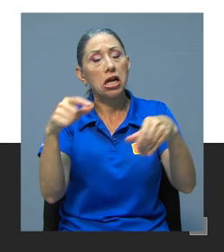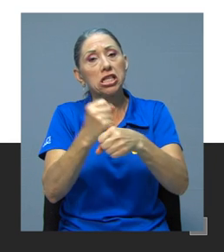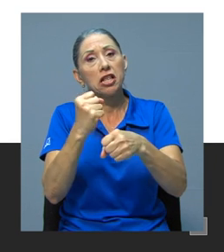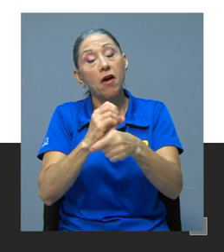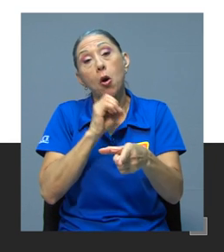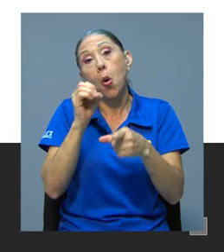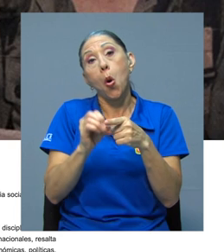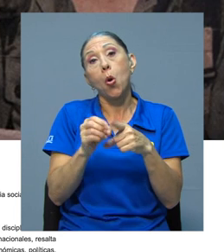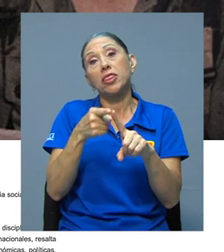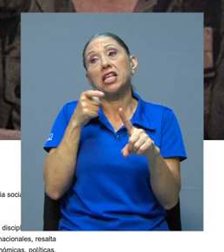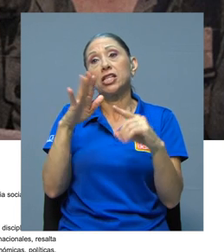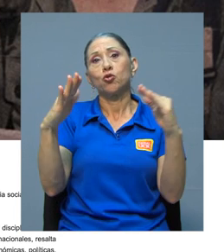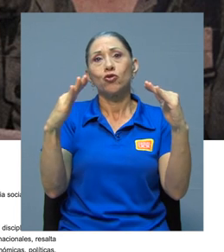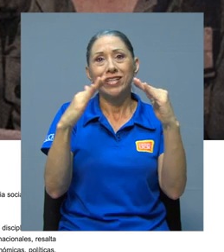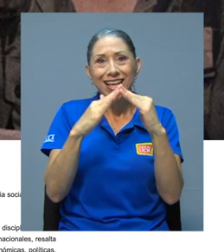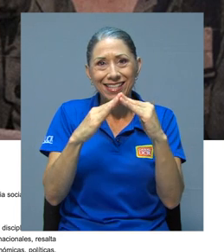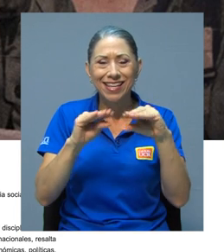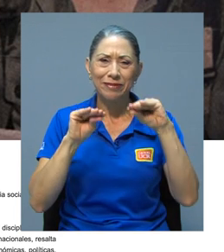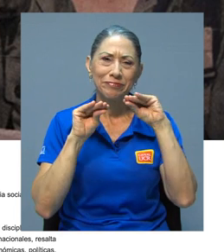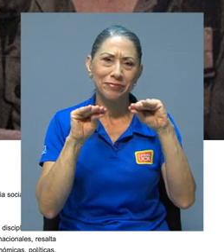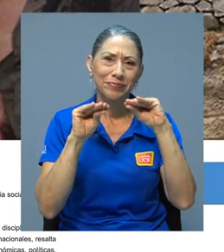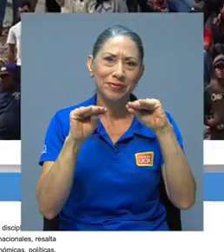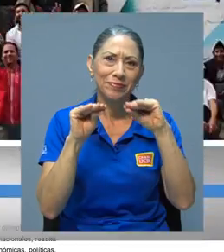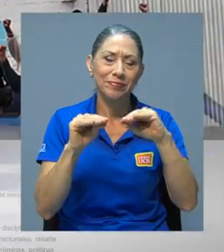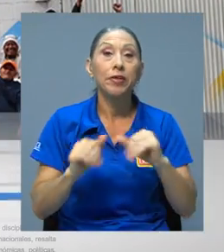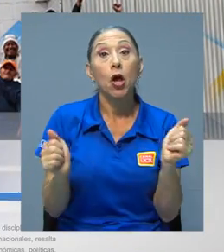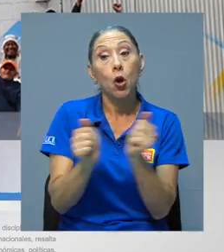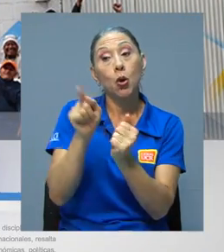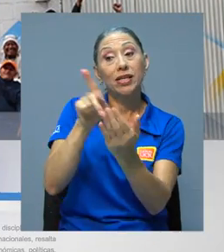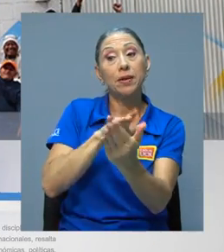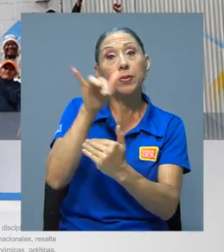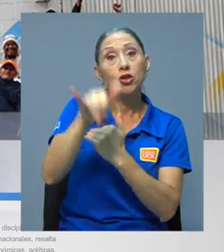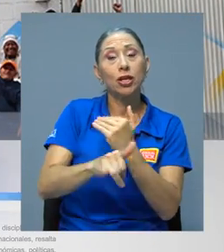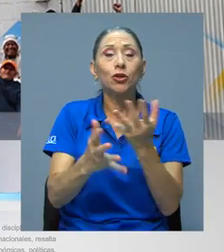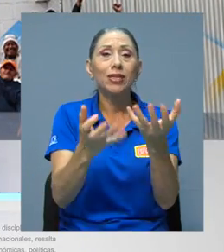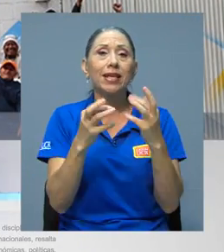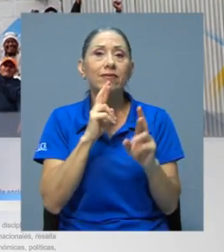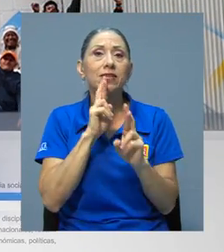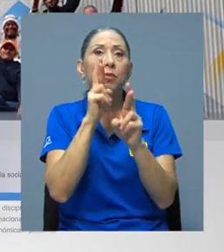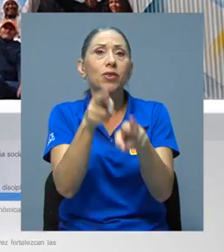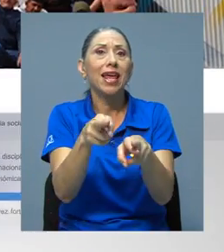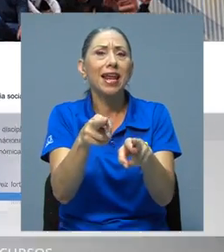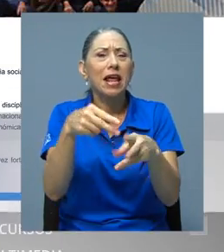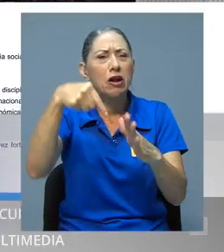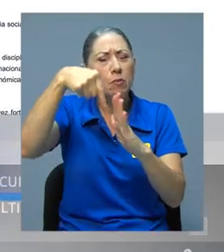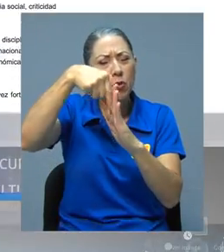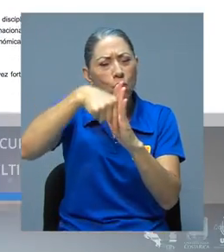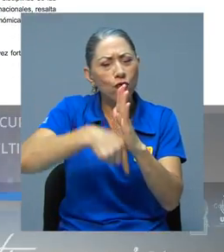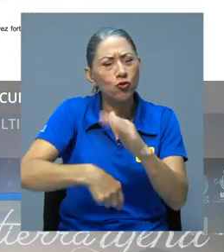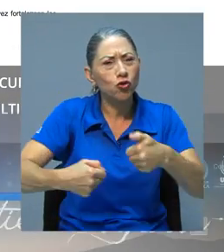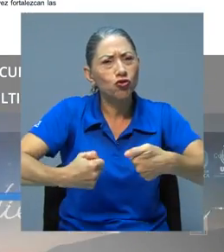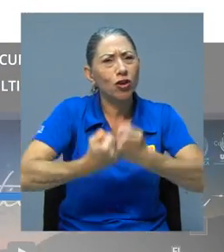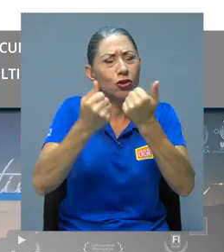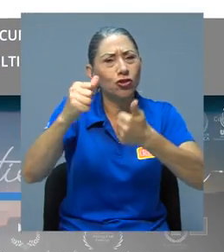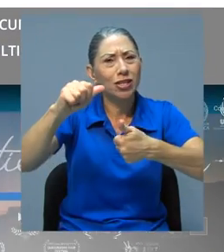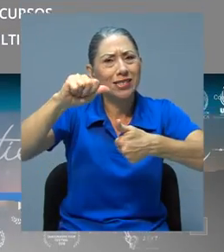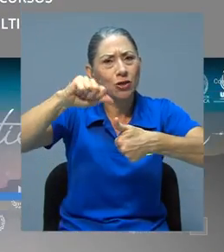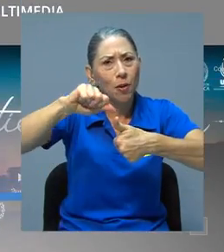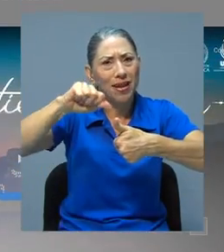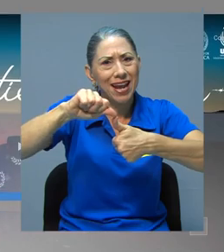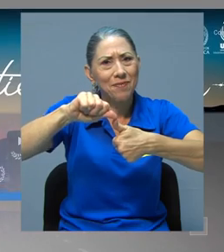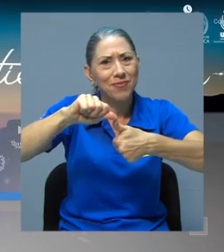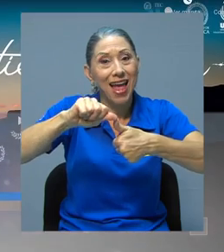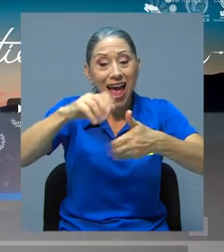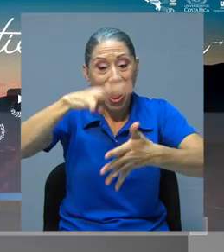residencia imparten las lecciones. Con este proyecto se busca responder a los retos profundos de Centroamérica y retomar la agenda